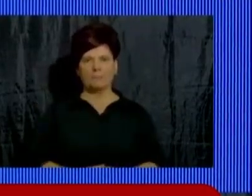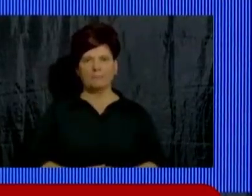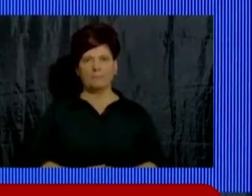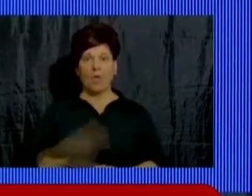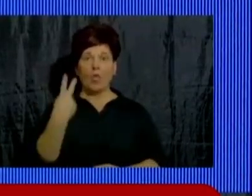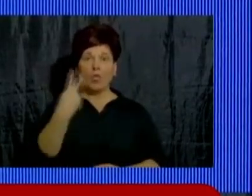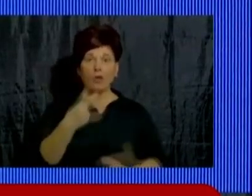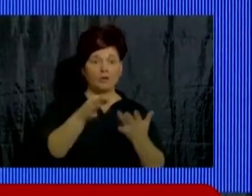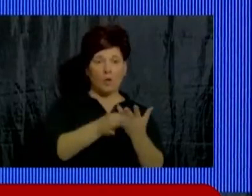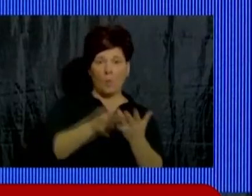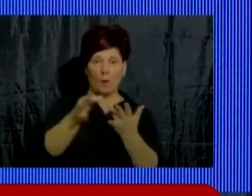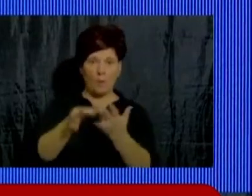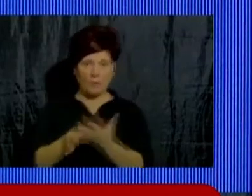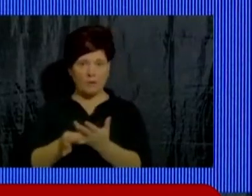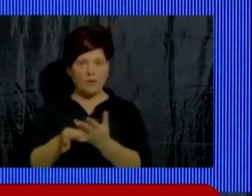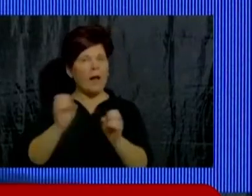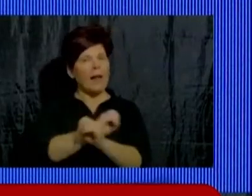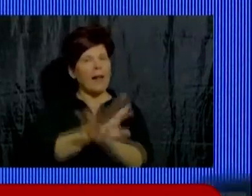compromisos